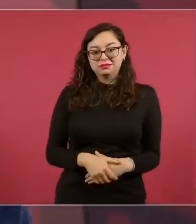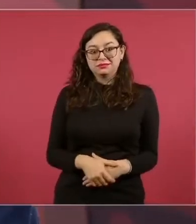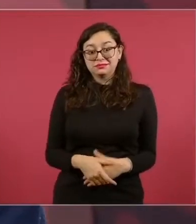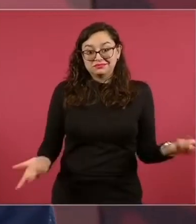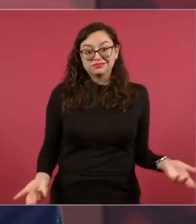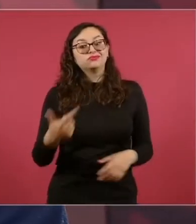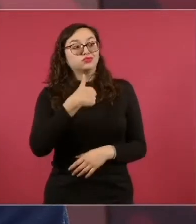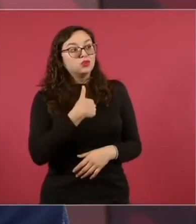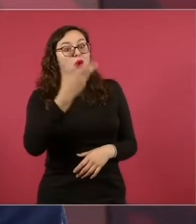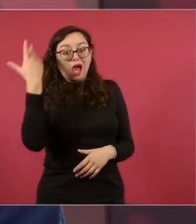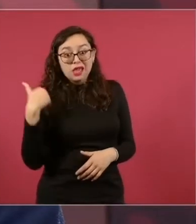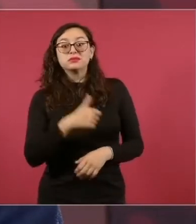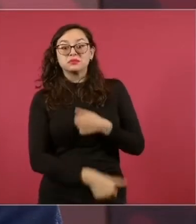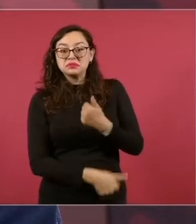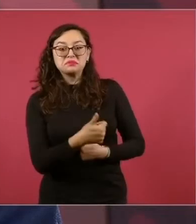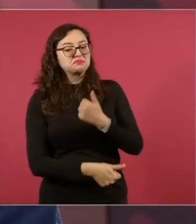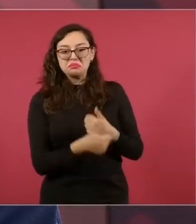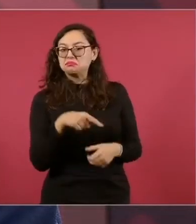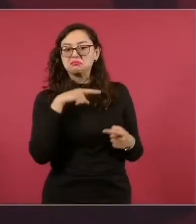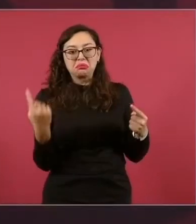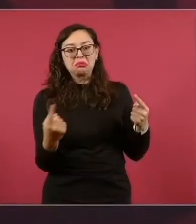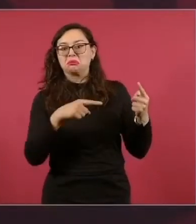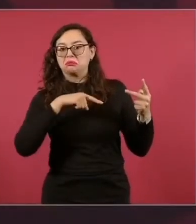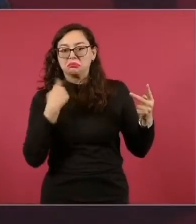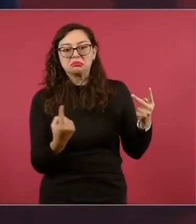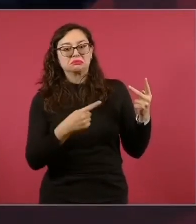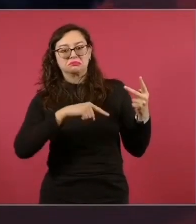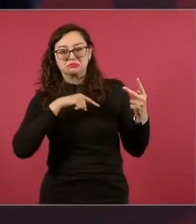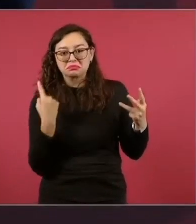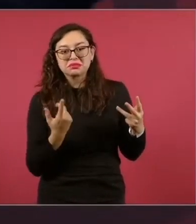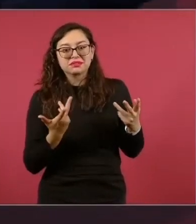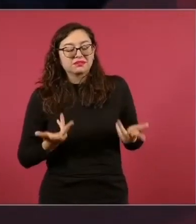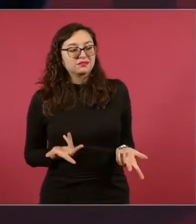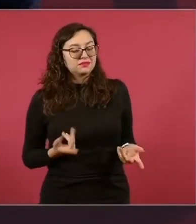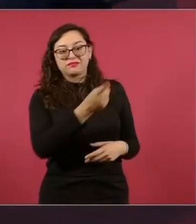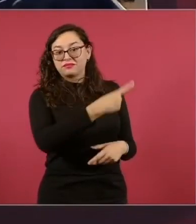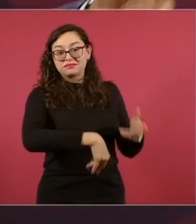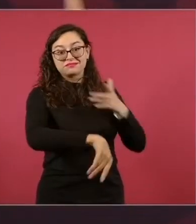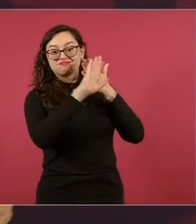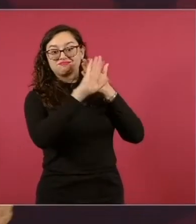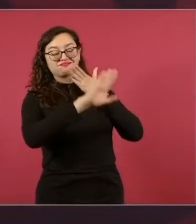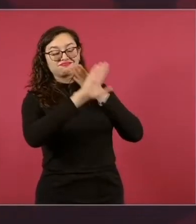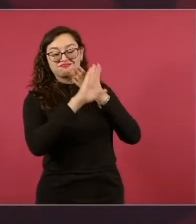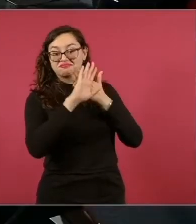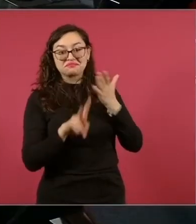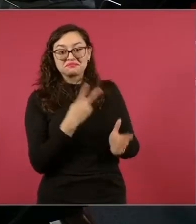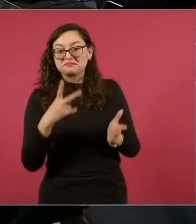porque consideraron que era un peligro para México,